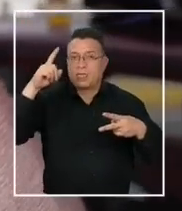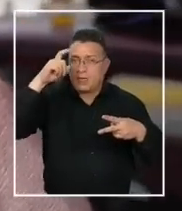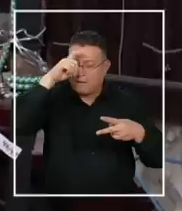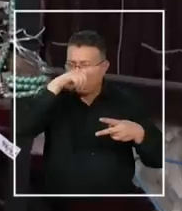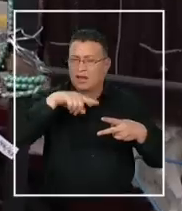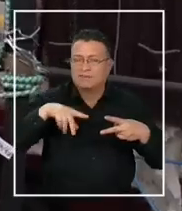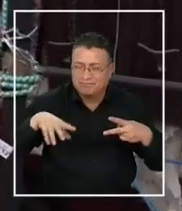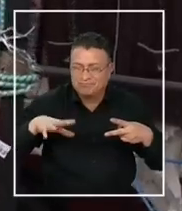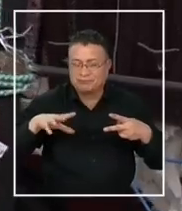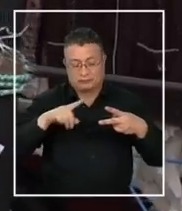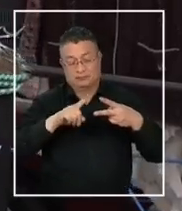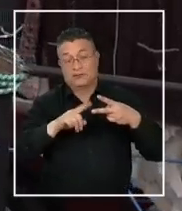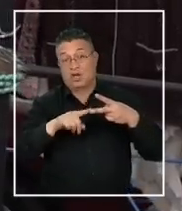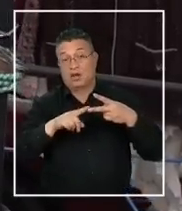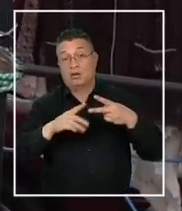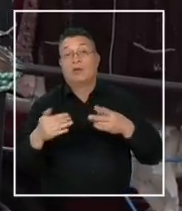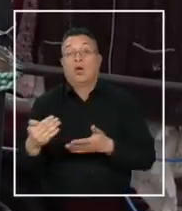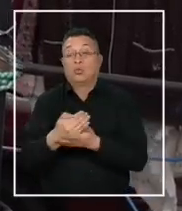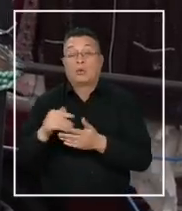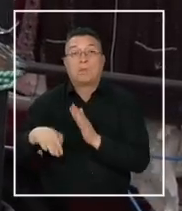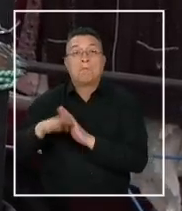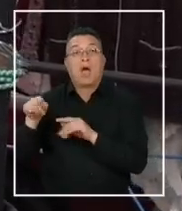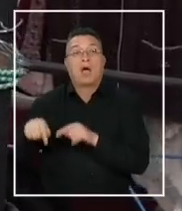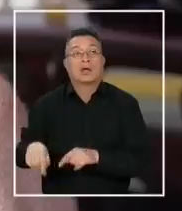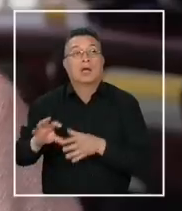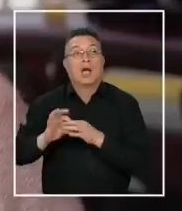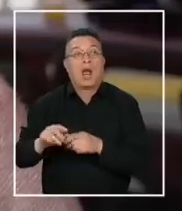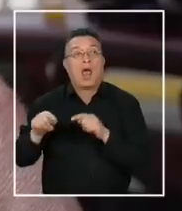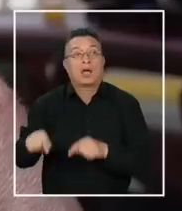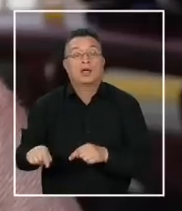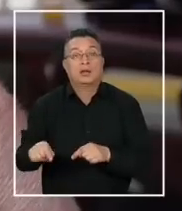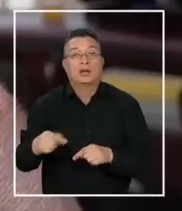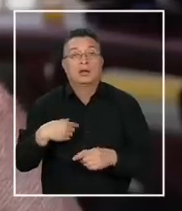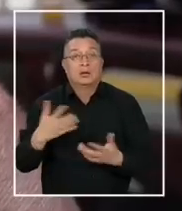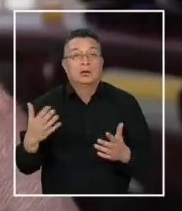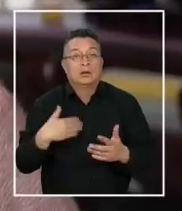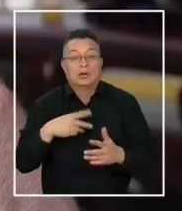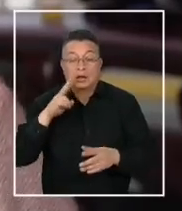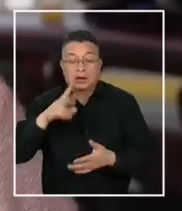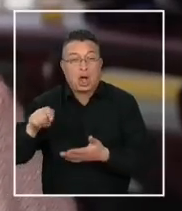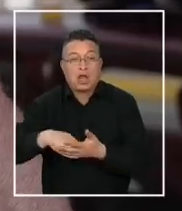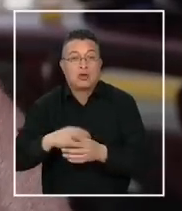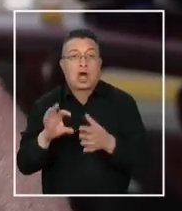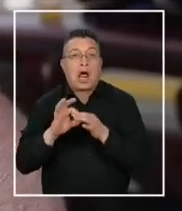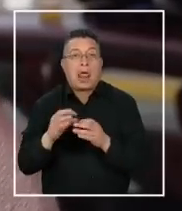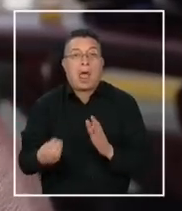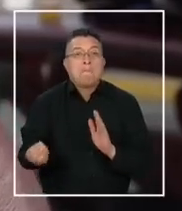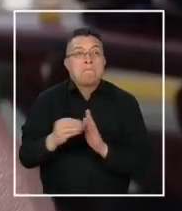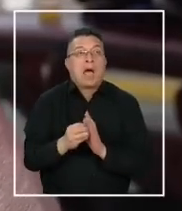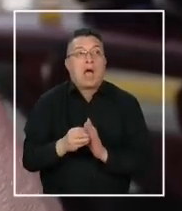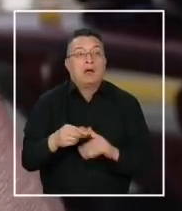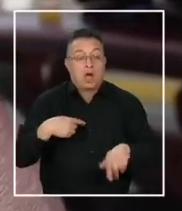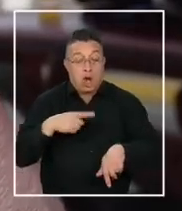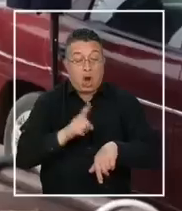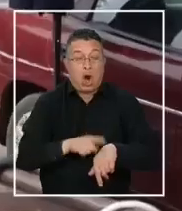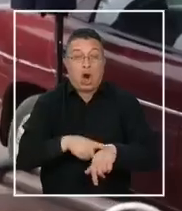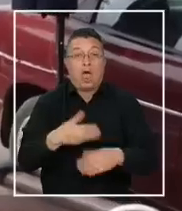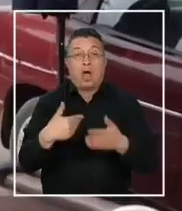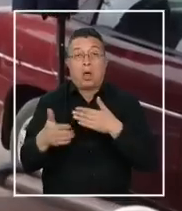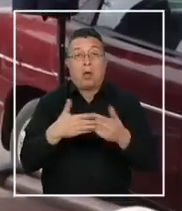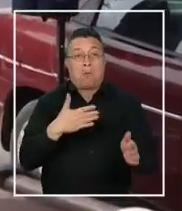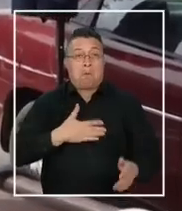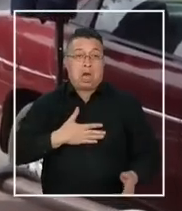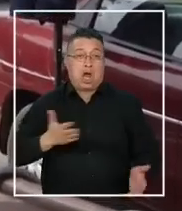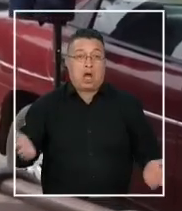difícil y dos, que gano más acá, gano más dinero en la informalidad. Entonces, y tengo mis propios horarios también. Y